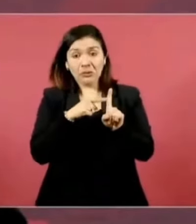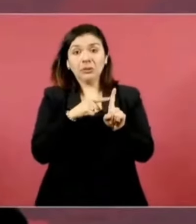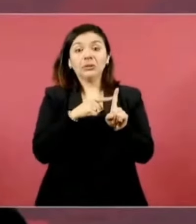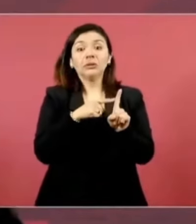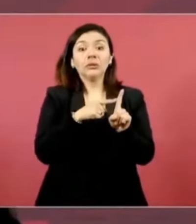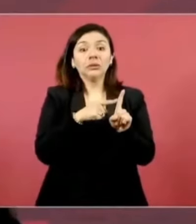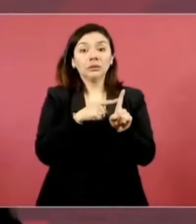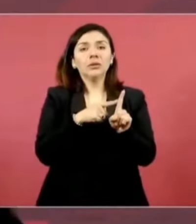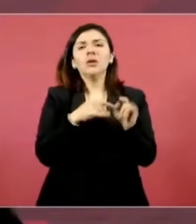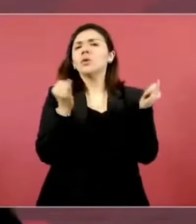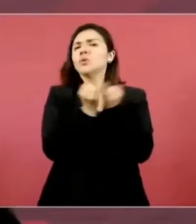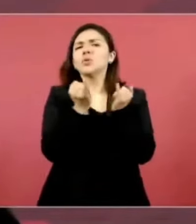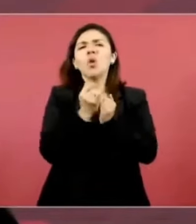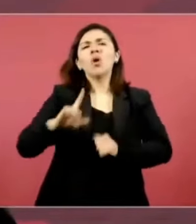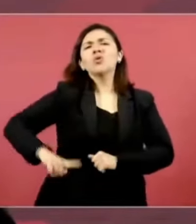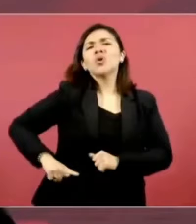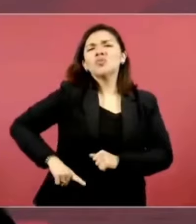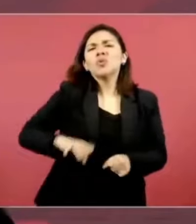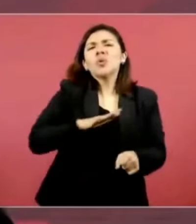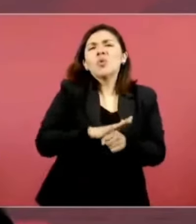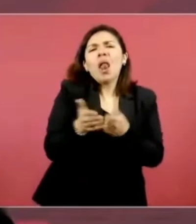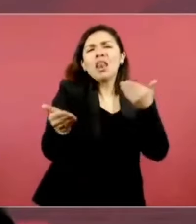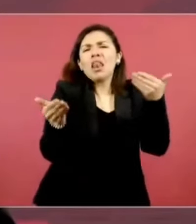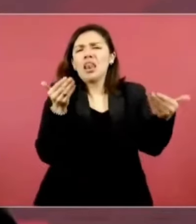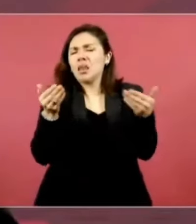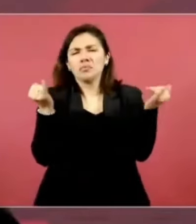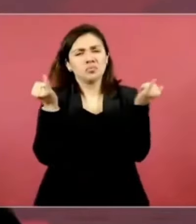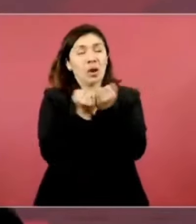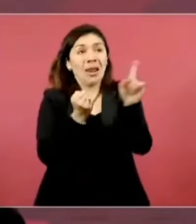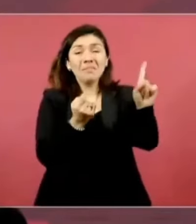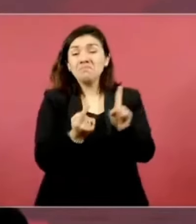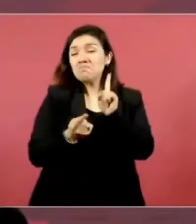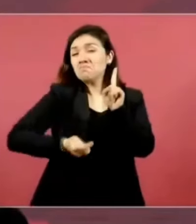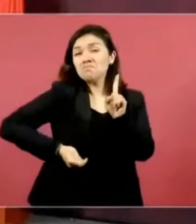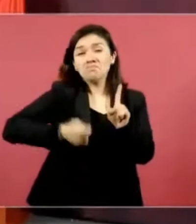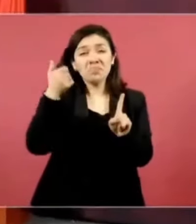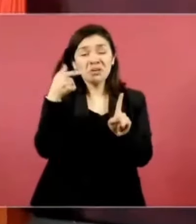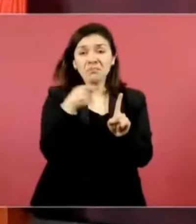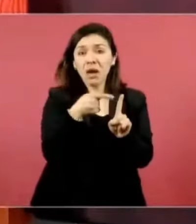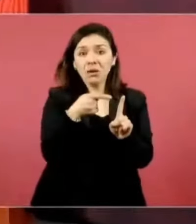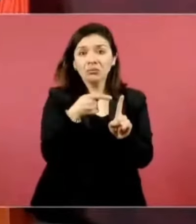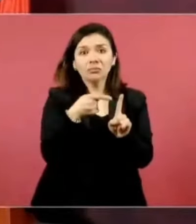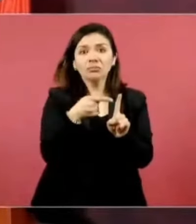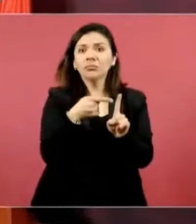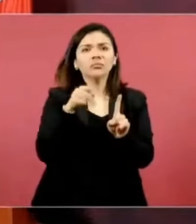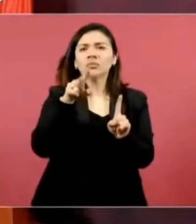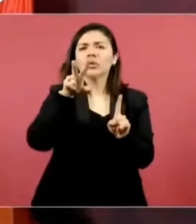demócratas y republicanos el primero que no hace muro